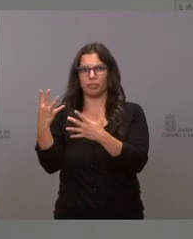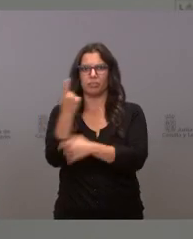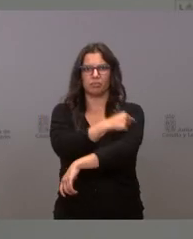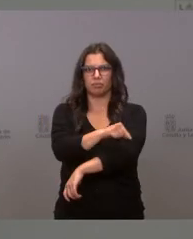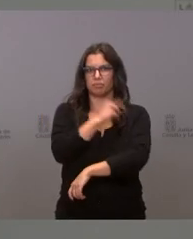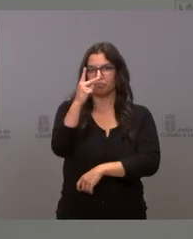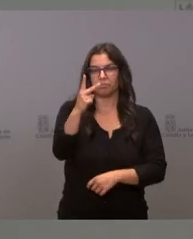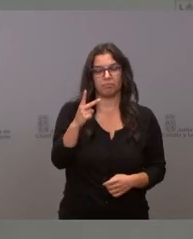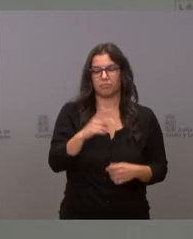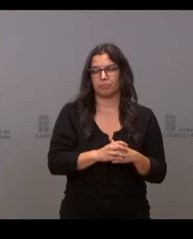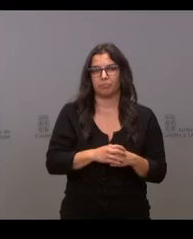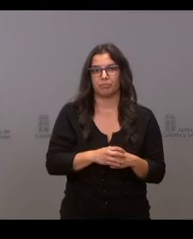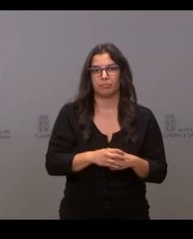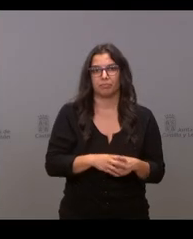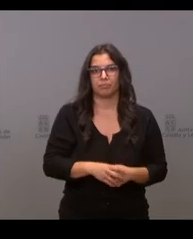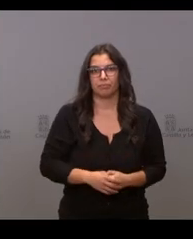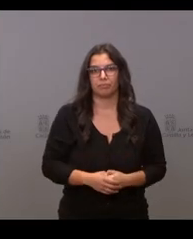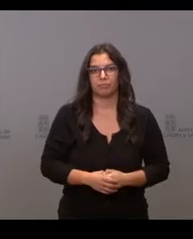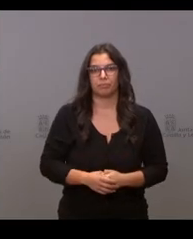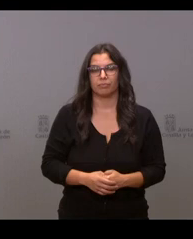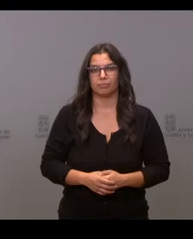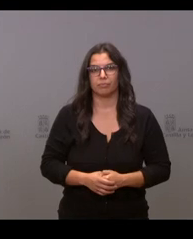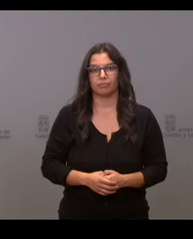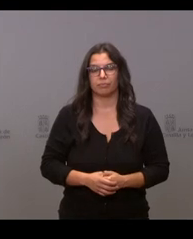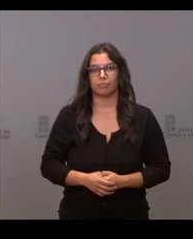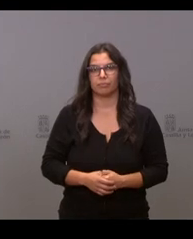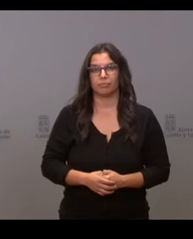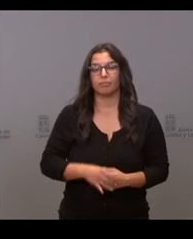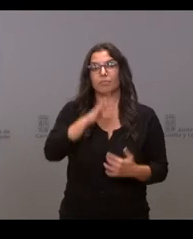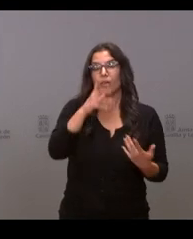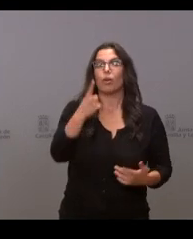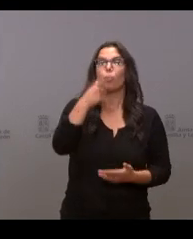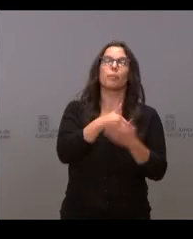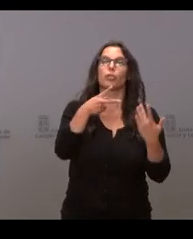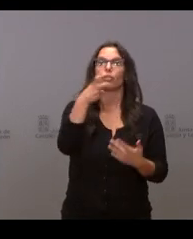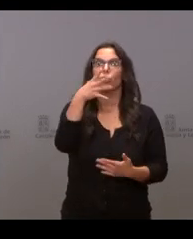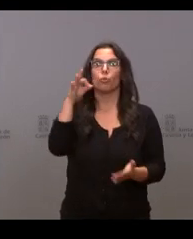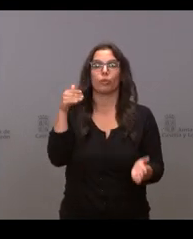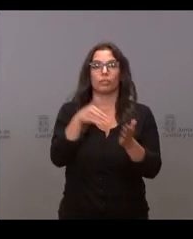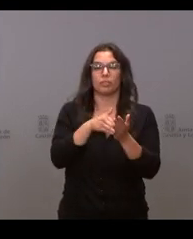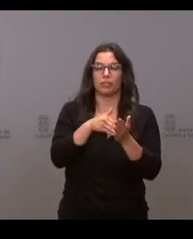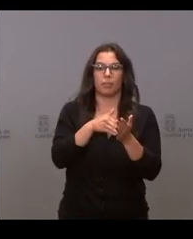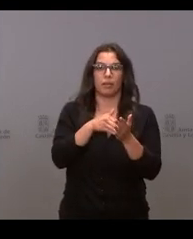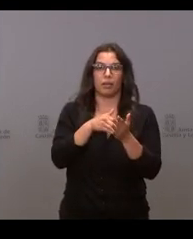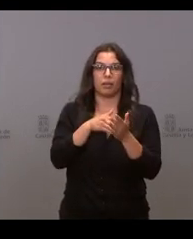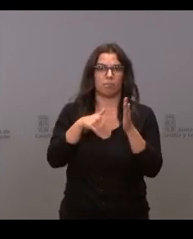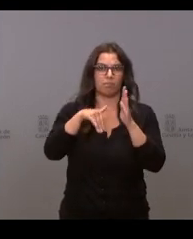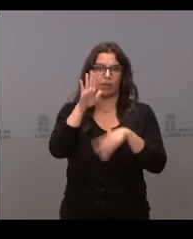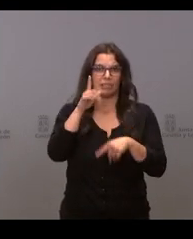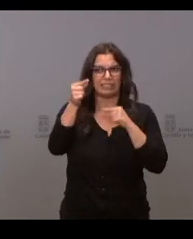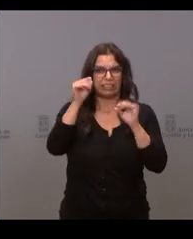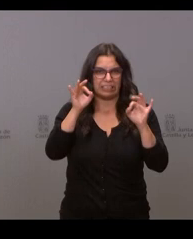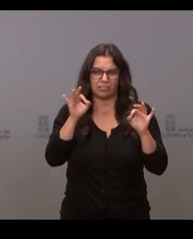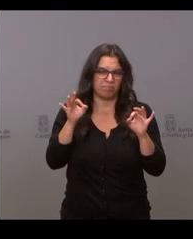que en este momento estamos por encima del millón 250.000, le voy a dar la cifra con precisión,